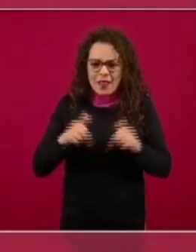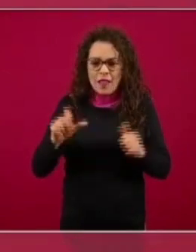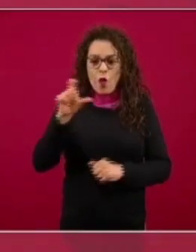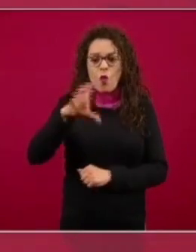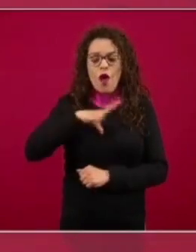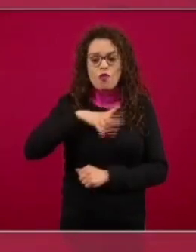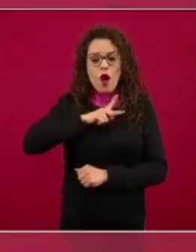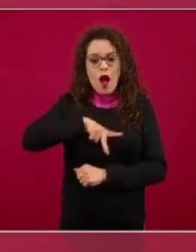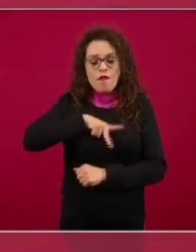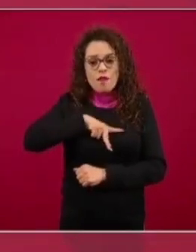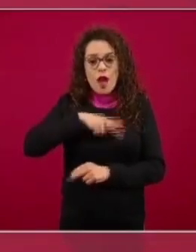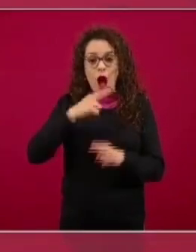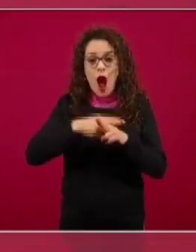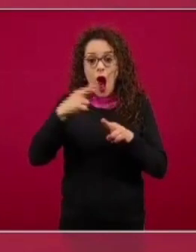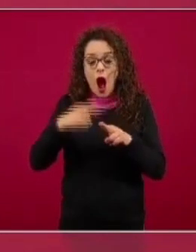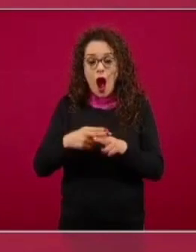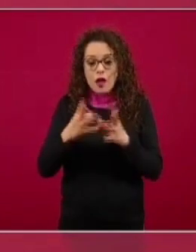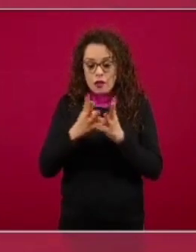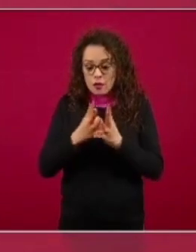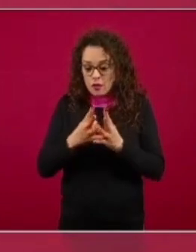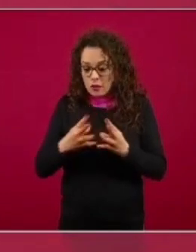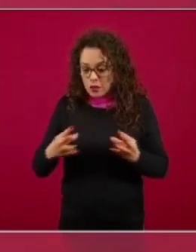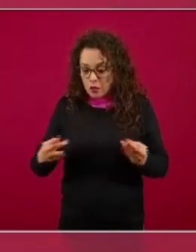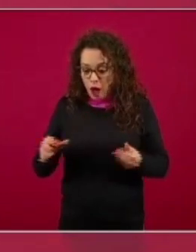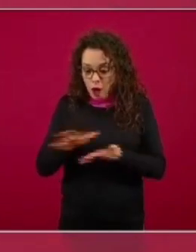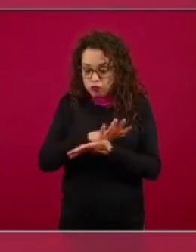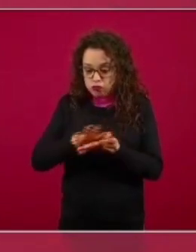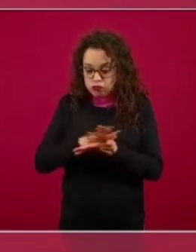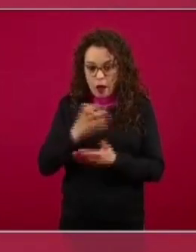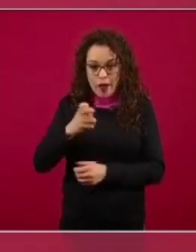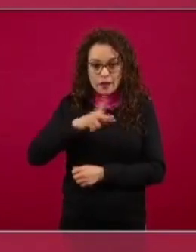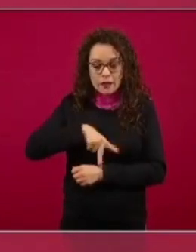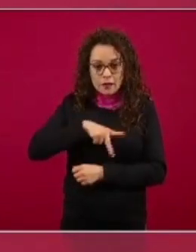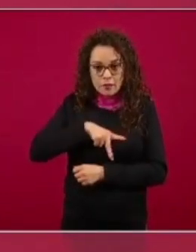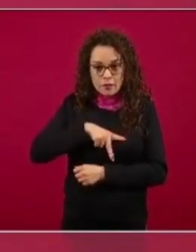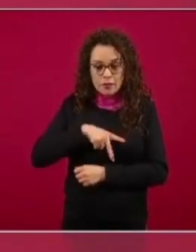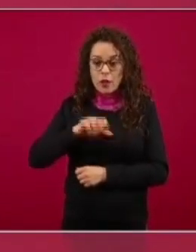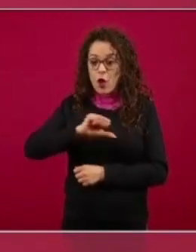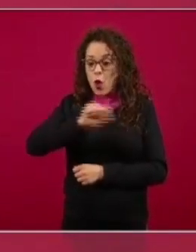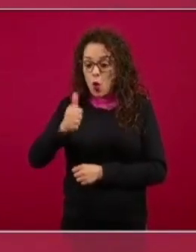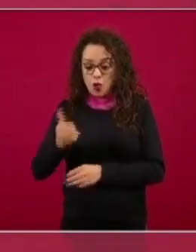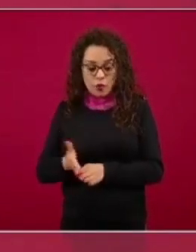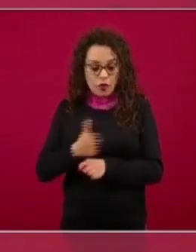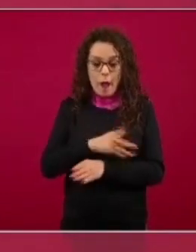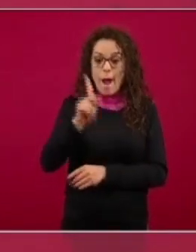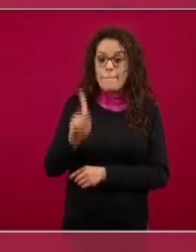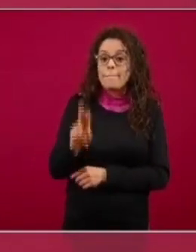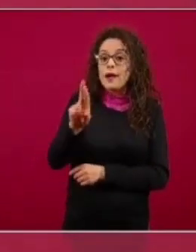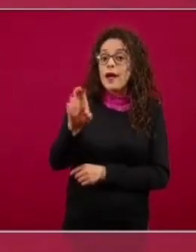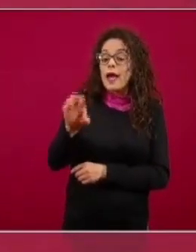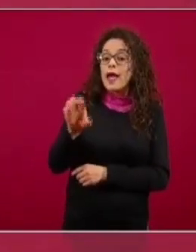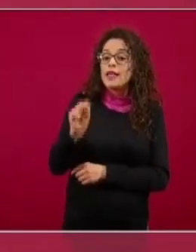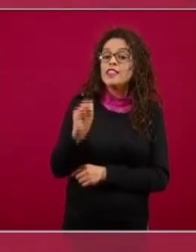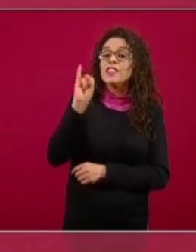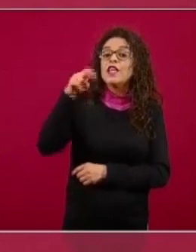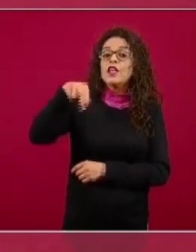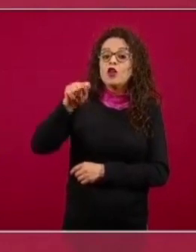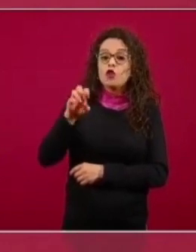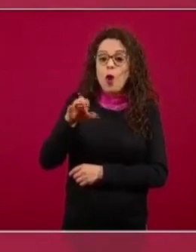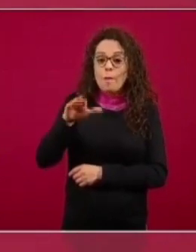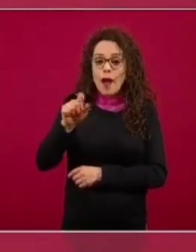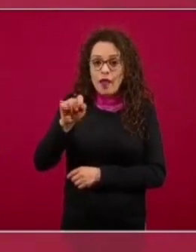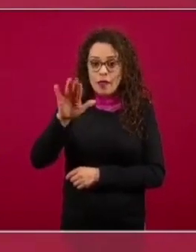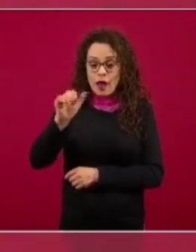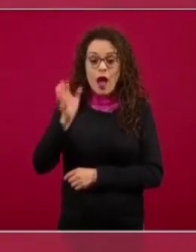eliminan de personas presintomáticas que durante algunos días no tienen todavía síntomas aunque ya